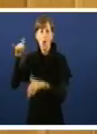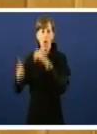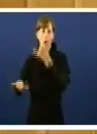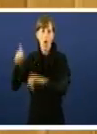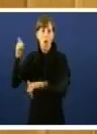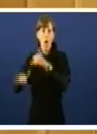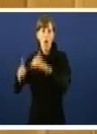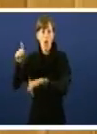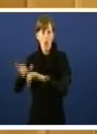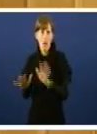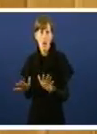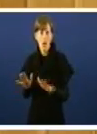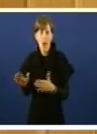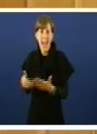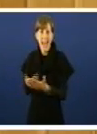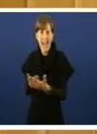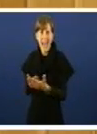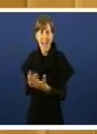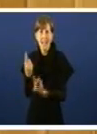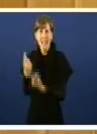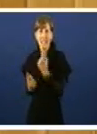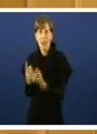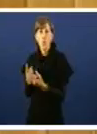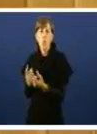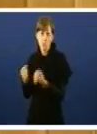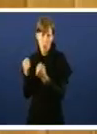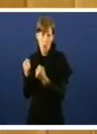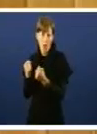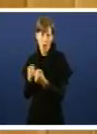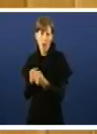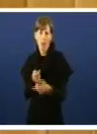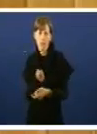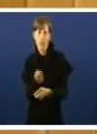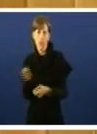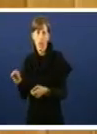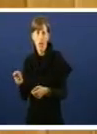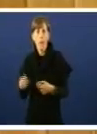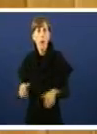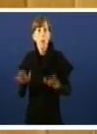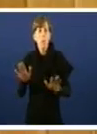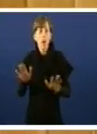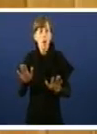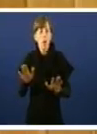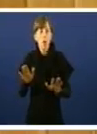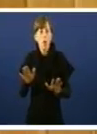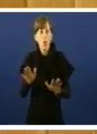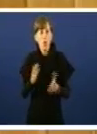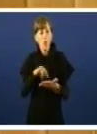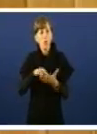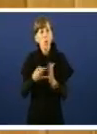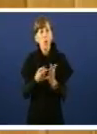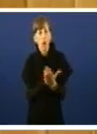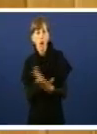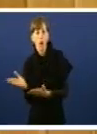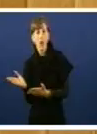promovida incluso desde determinados centros de poder. E, sen embargo, a saída que se lle quere dar a